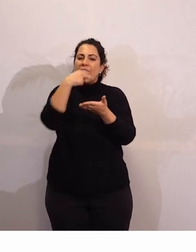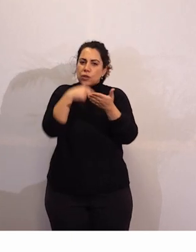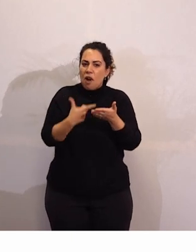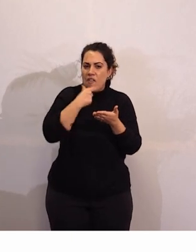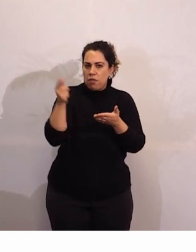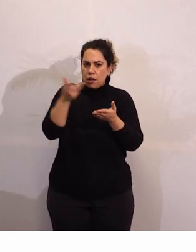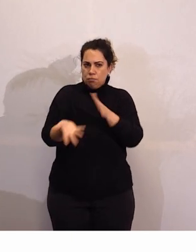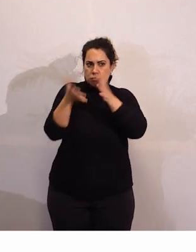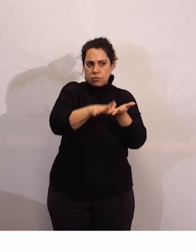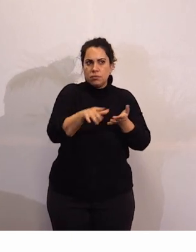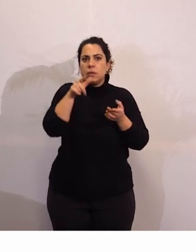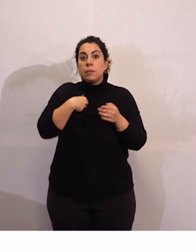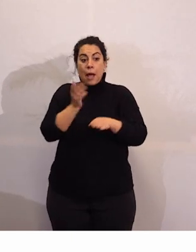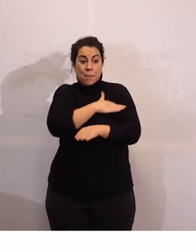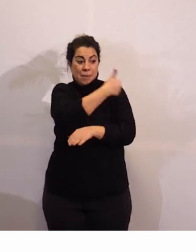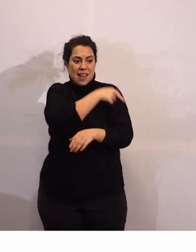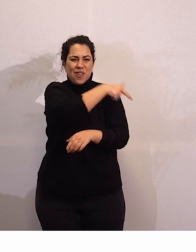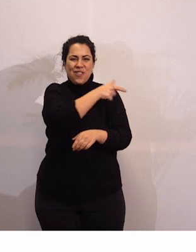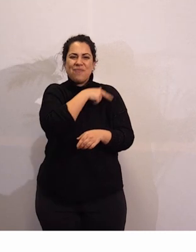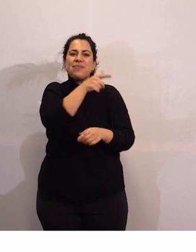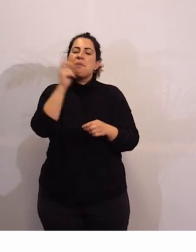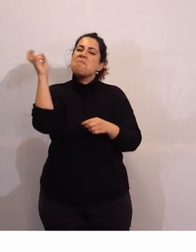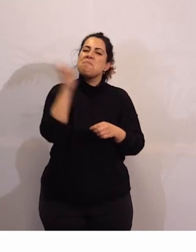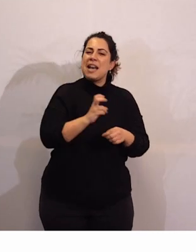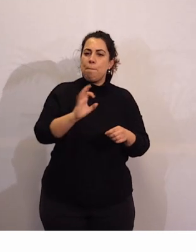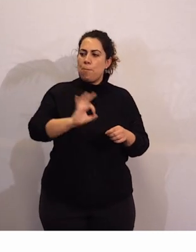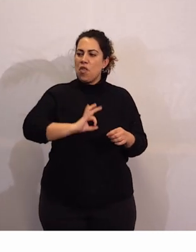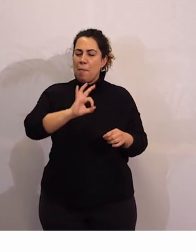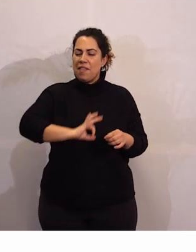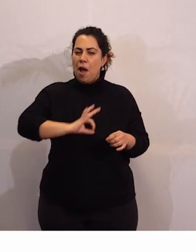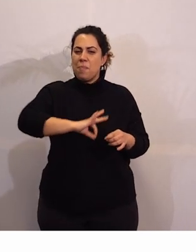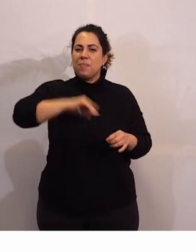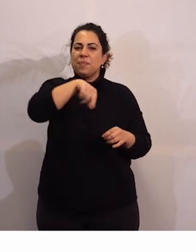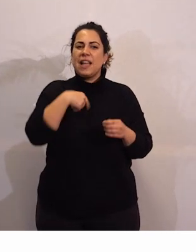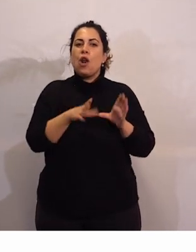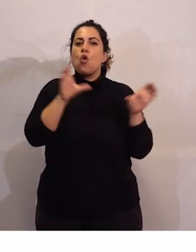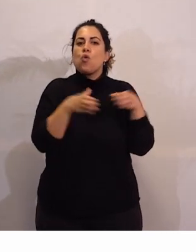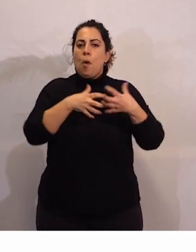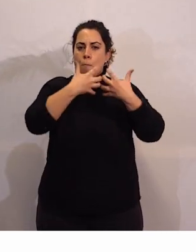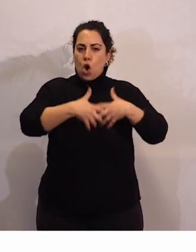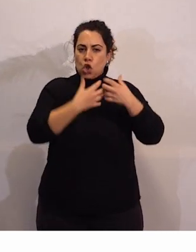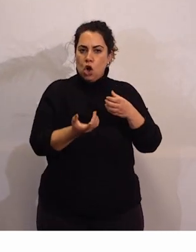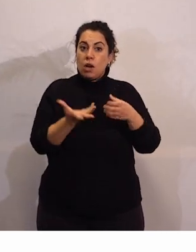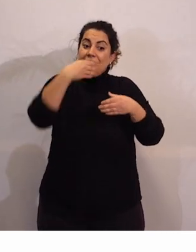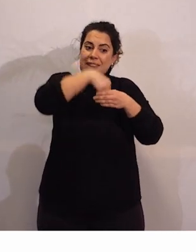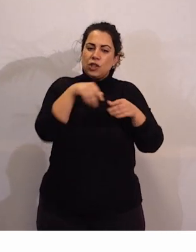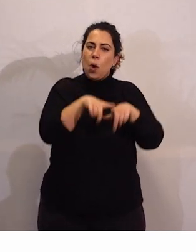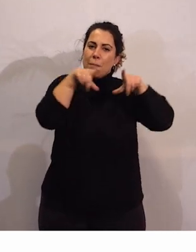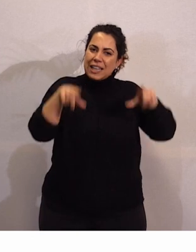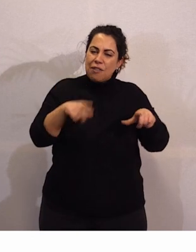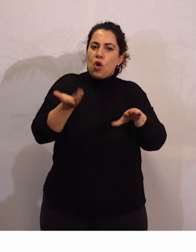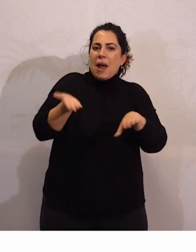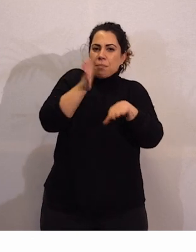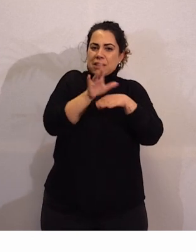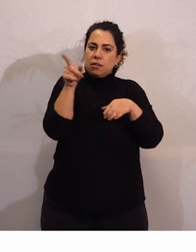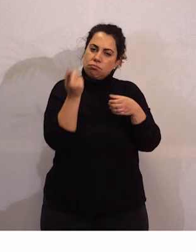mi lado está Horacio, el viernes de Pontevedra. Pertenece al Grupo Motor de la Plataforma de Representantes.